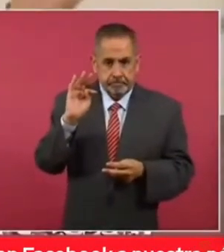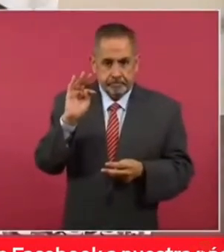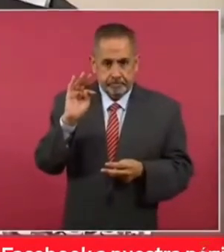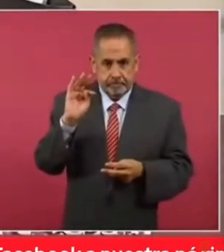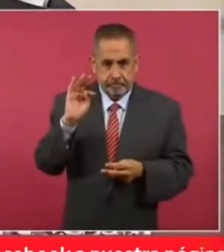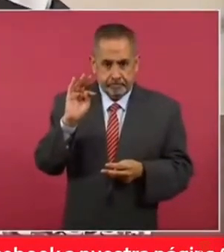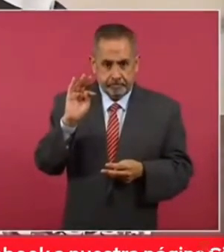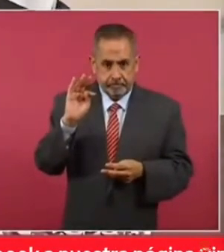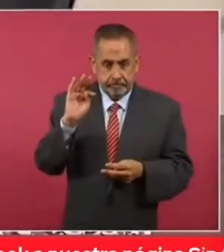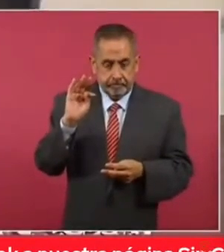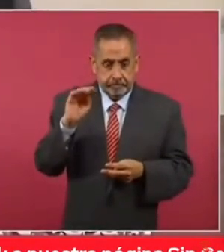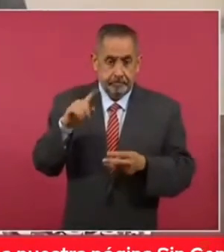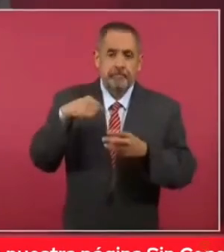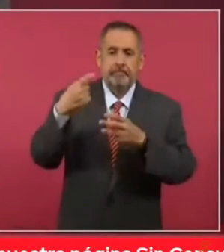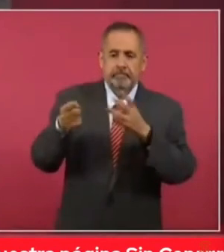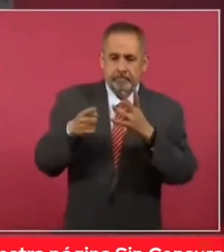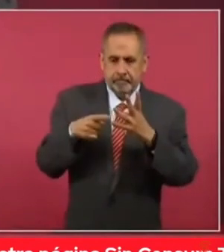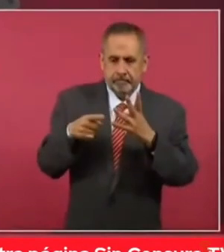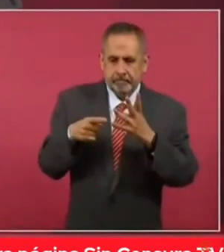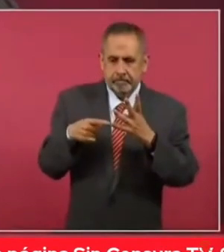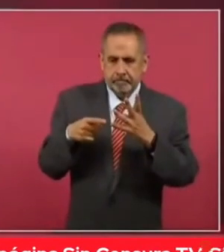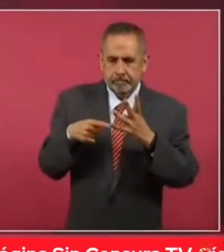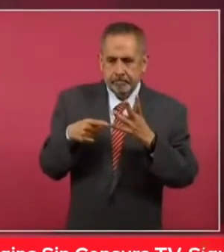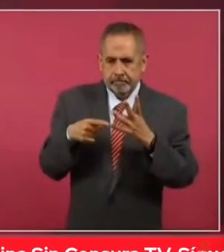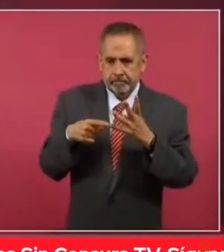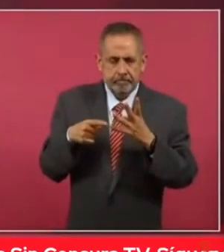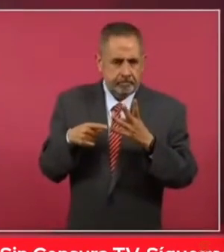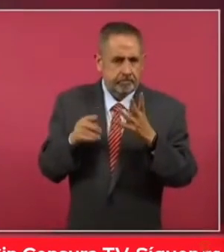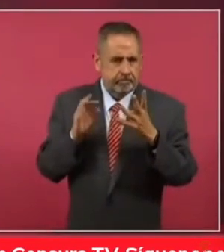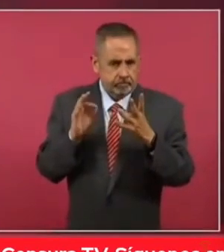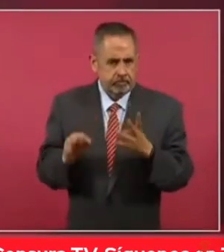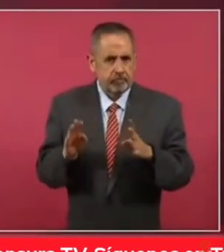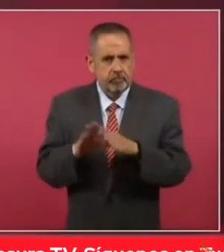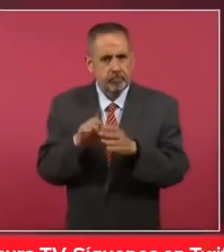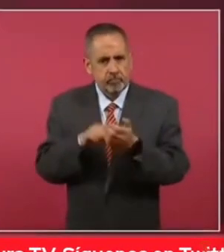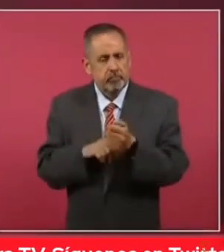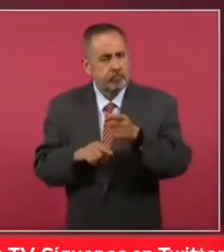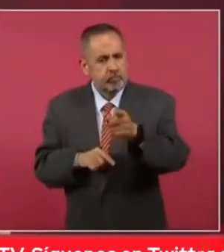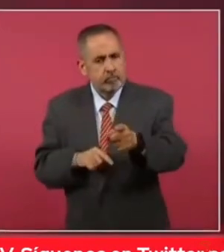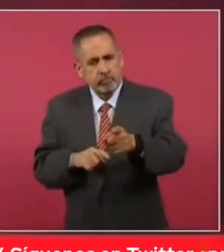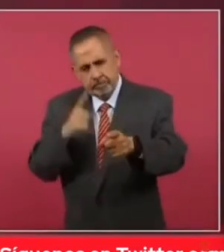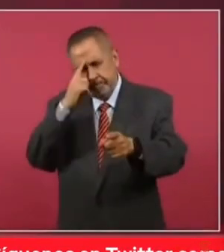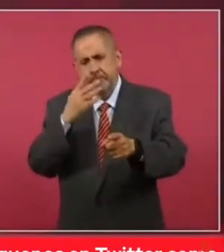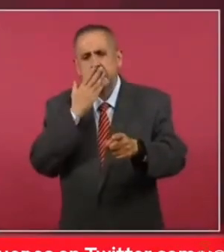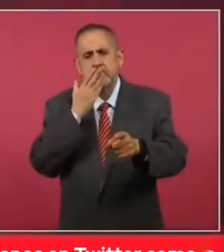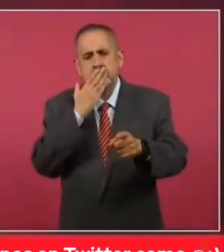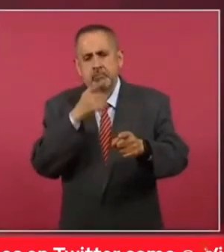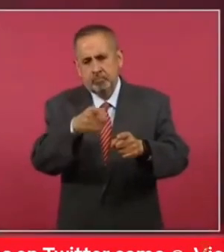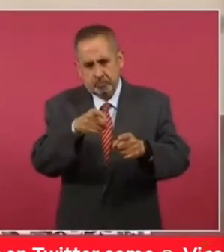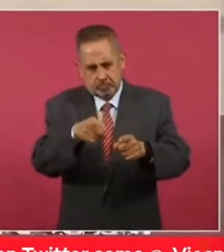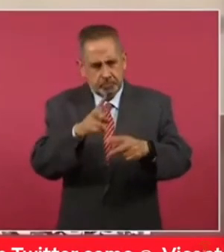el siguiente fin de semana ya corresponda a Sonora,